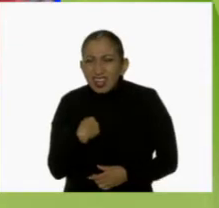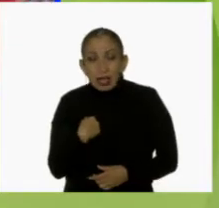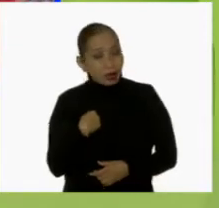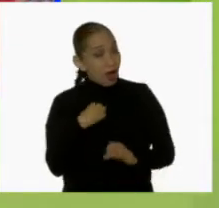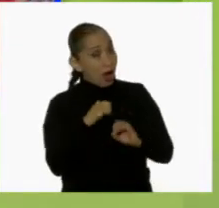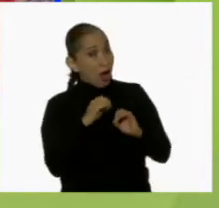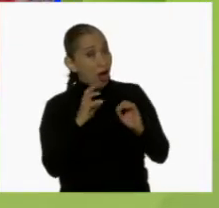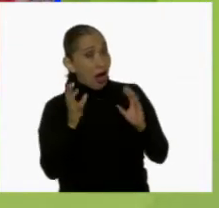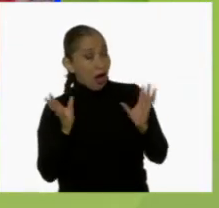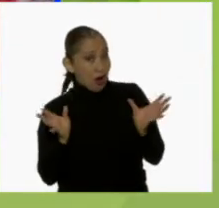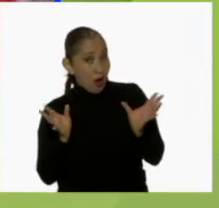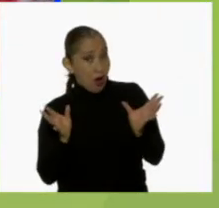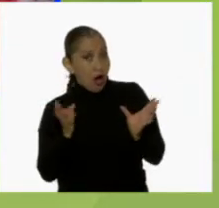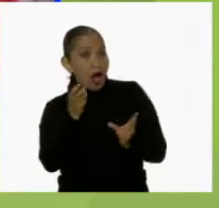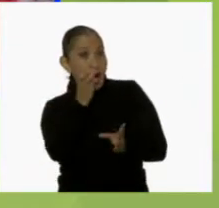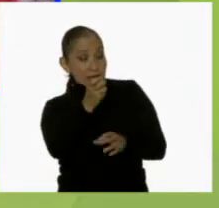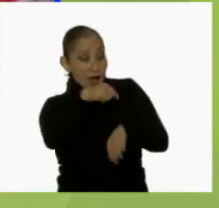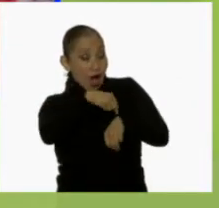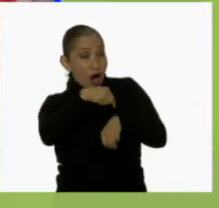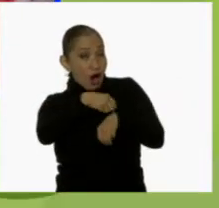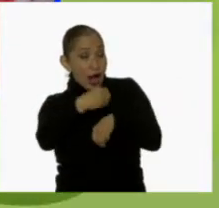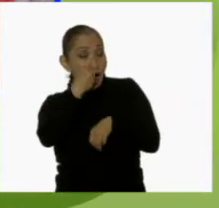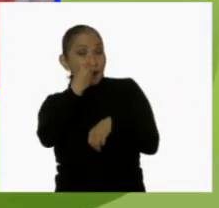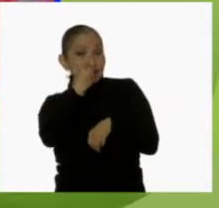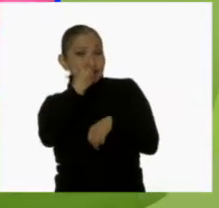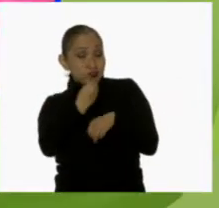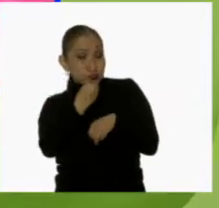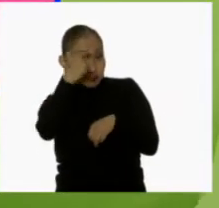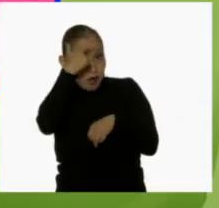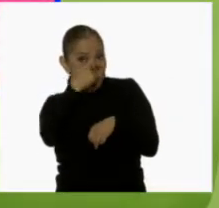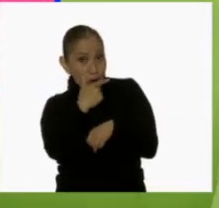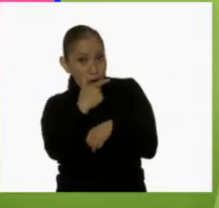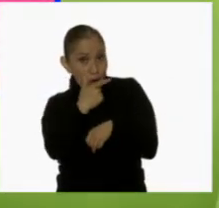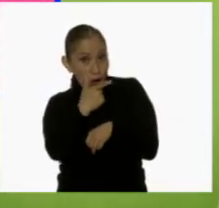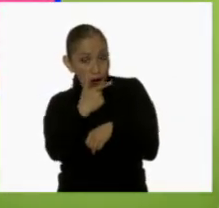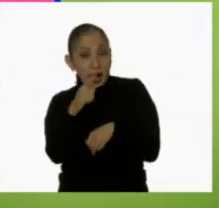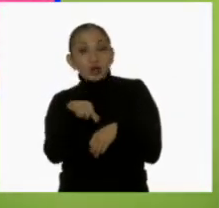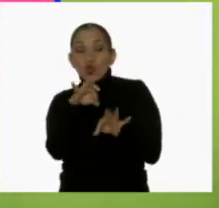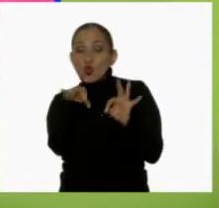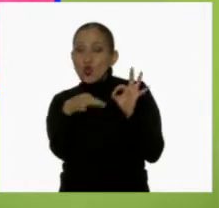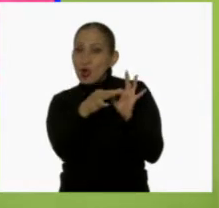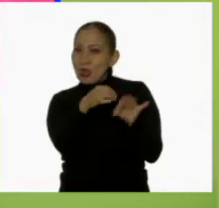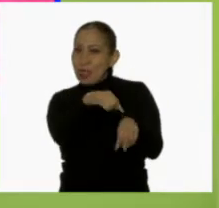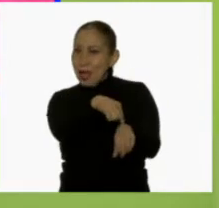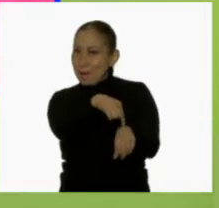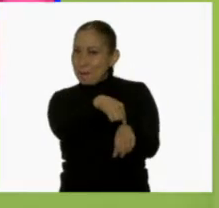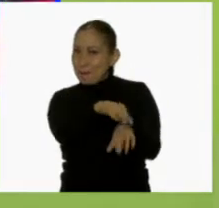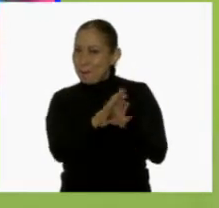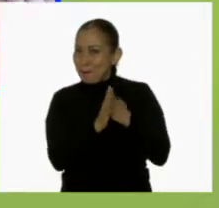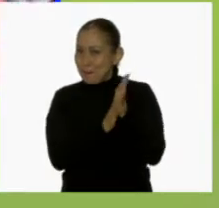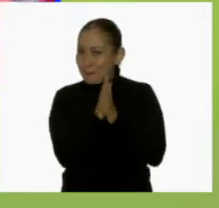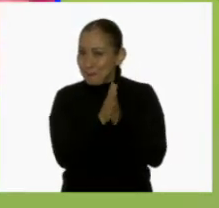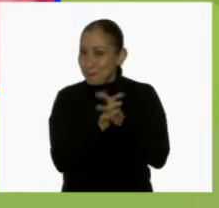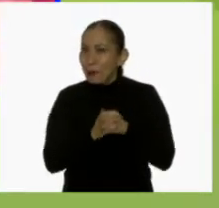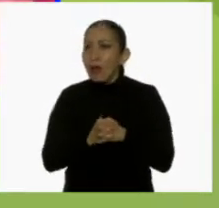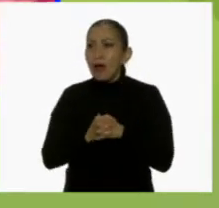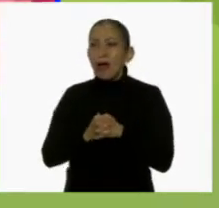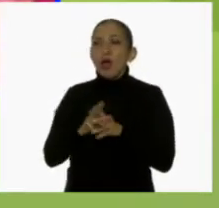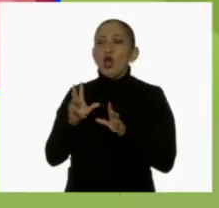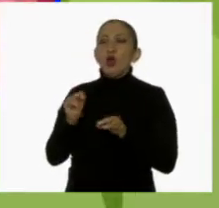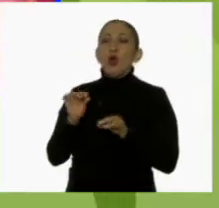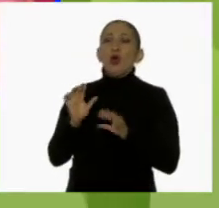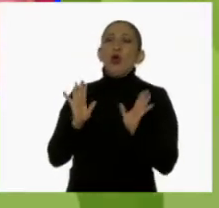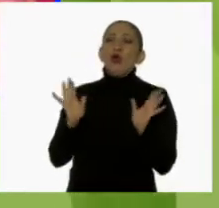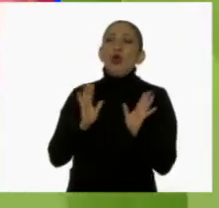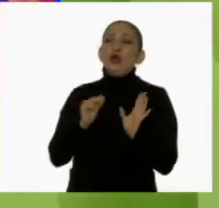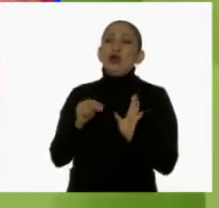¡Claro! ¡Es la hora de la cena! ¡Llegas justo a tiempo! ¡No, la verdad